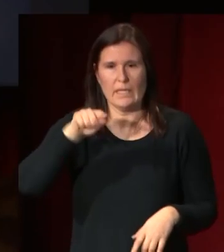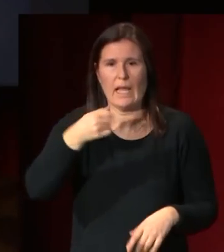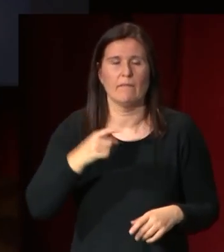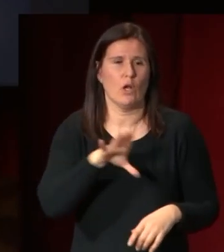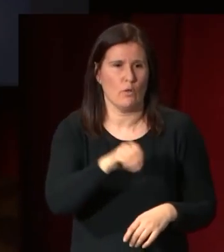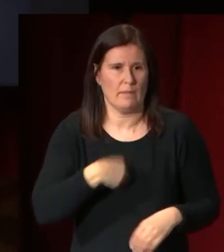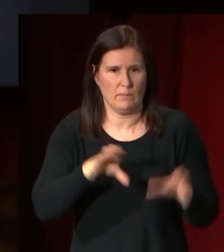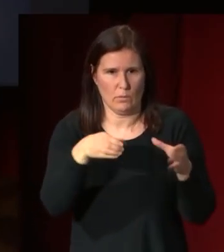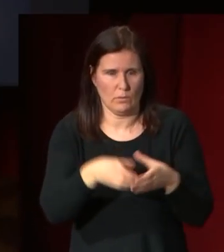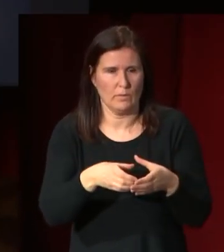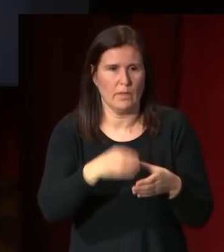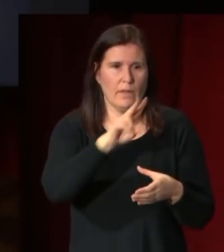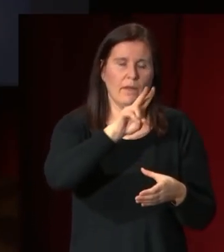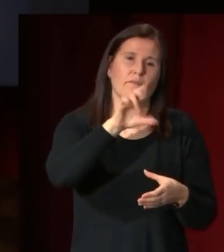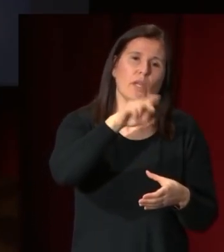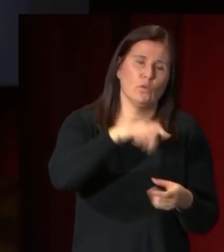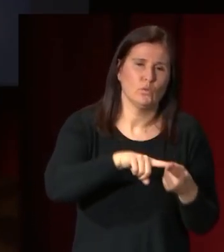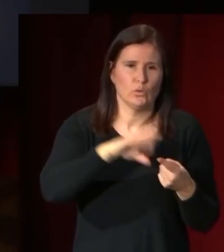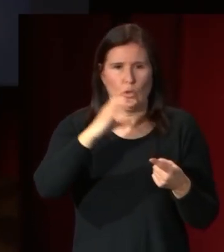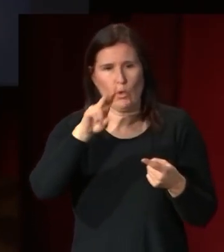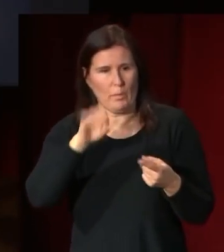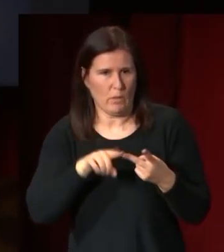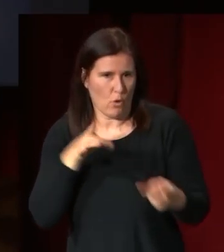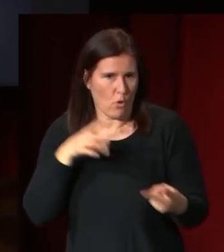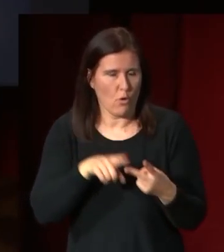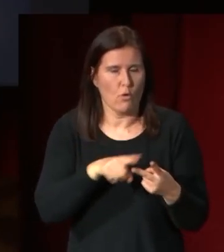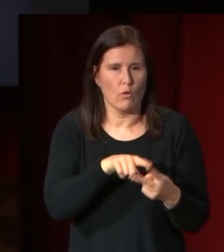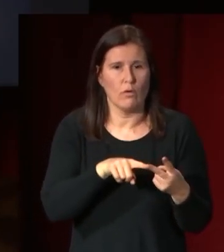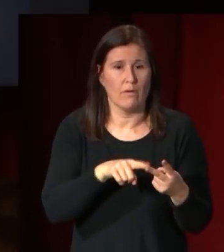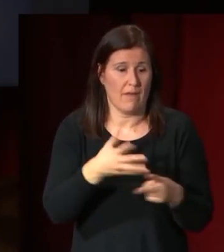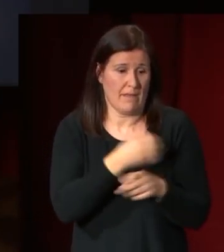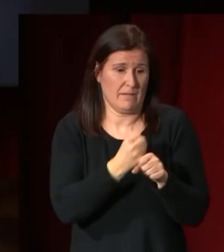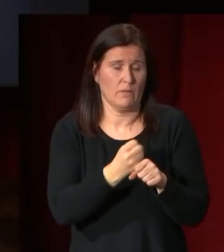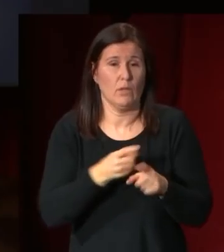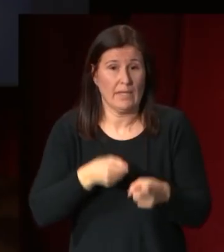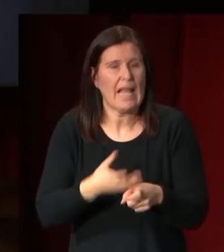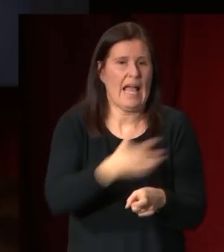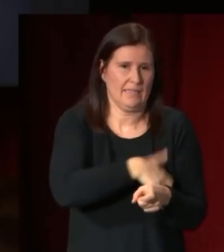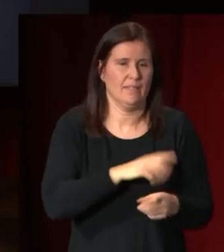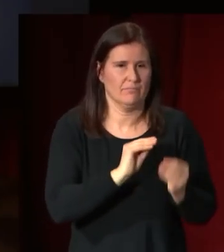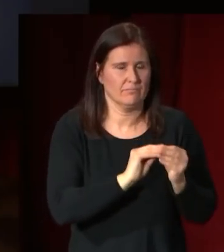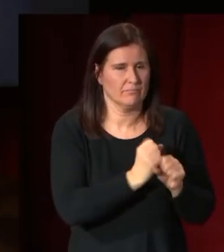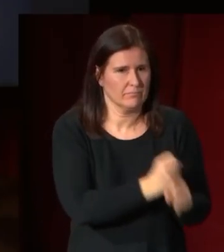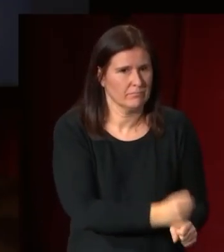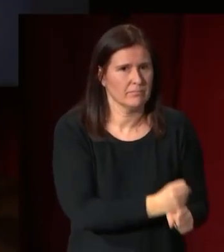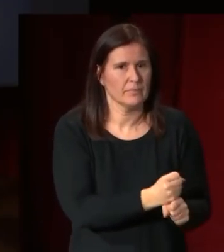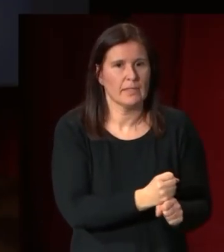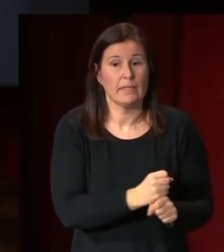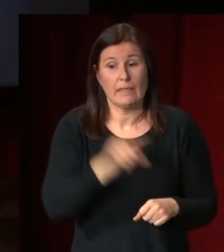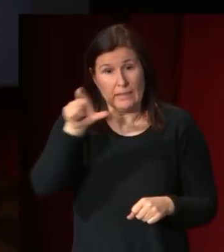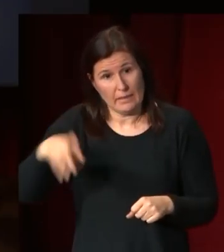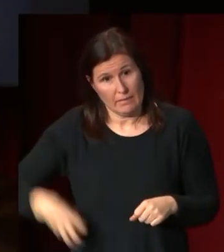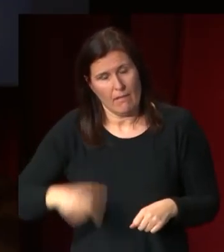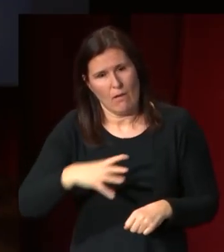grupo de Venus y Cupido que había trabajado pues prácticamente un poco antes de la guerra y que él le compra años después que